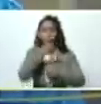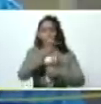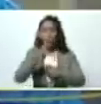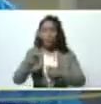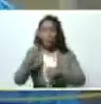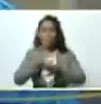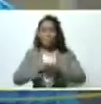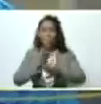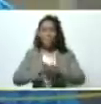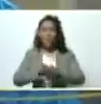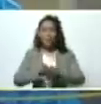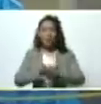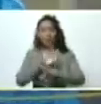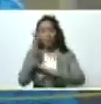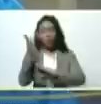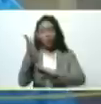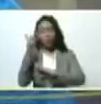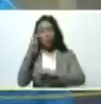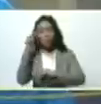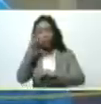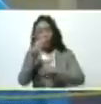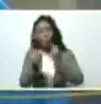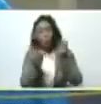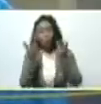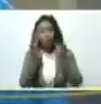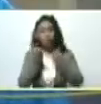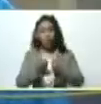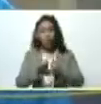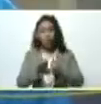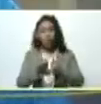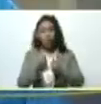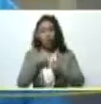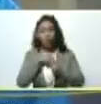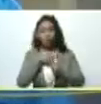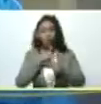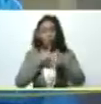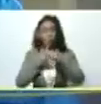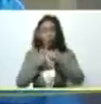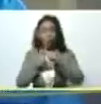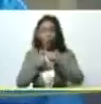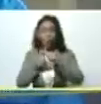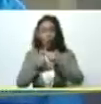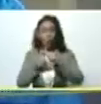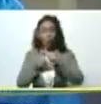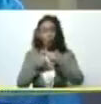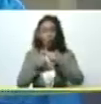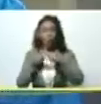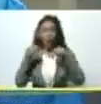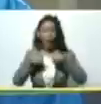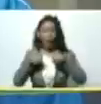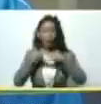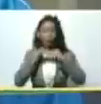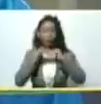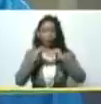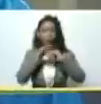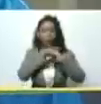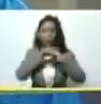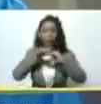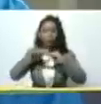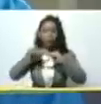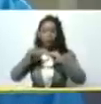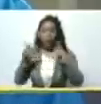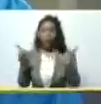por la parcela para ver los números que hemos que hemos obtenido con los rendimientos en esta superficie micro